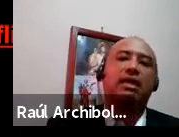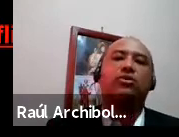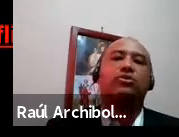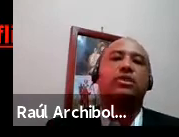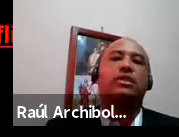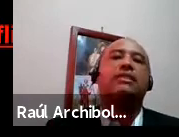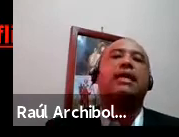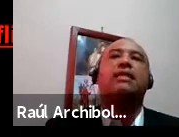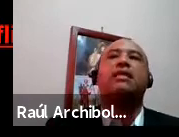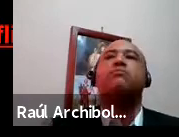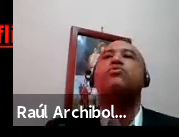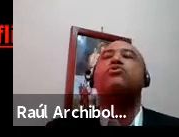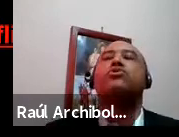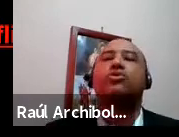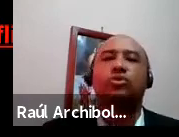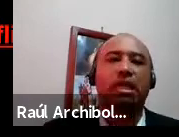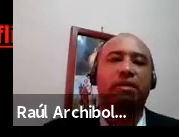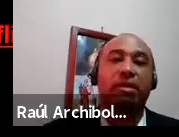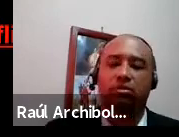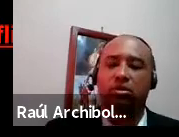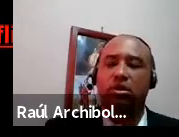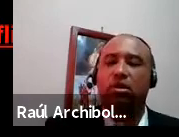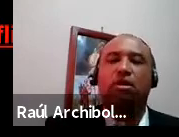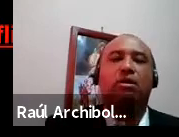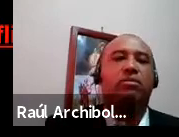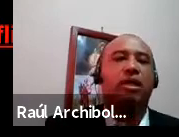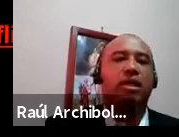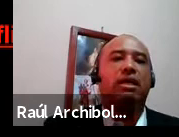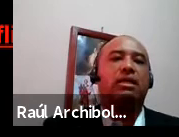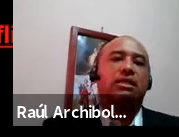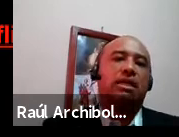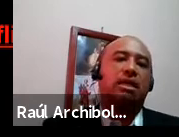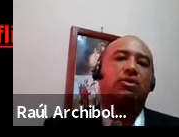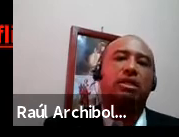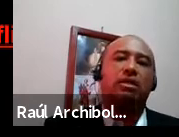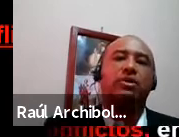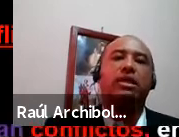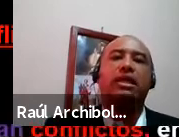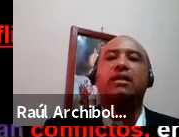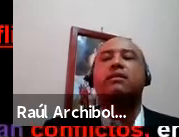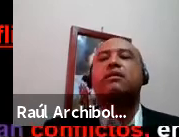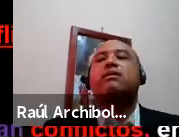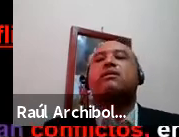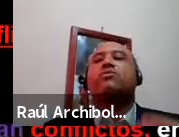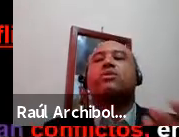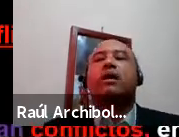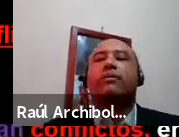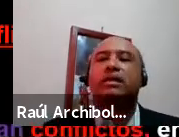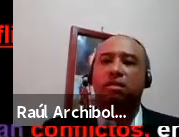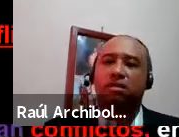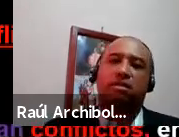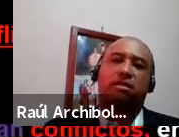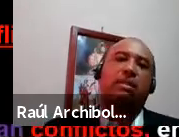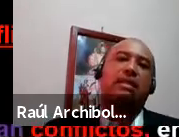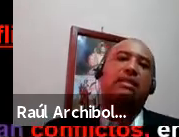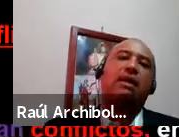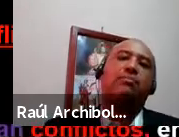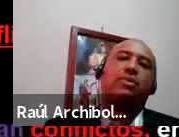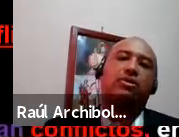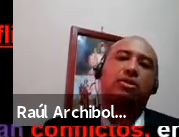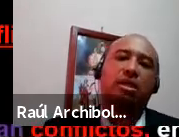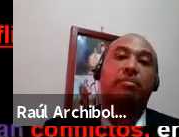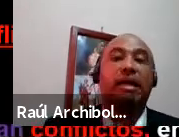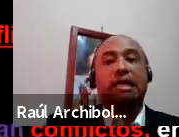plantear aquí entonces ya tienen muchos otros elementos miren que este sería el objetivo general una vez se